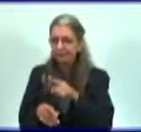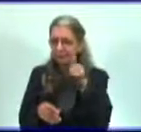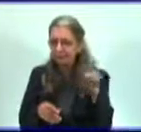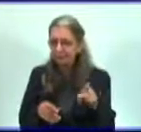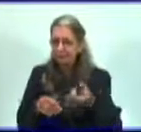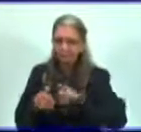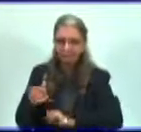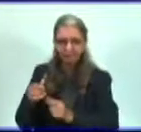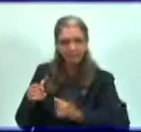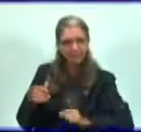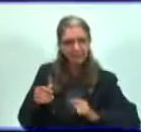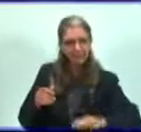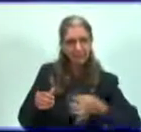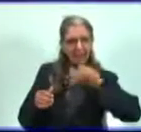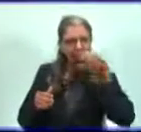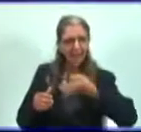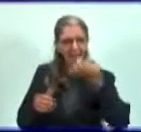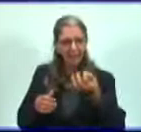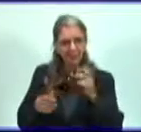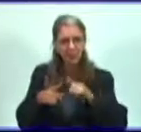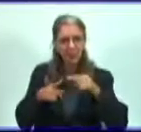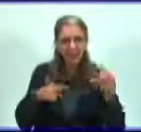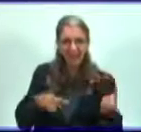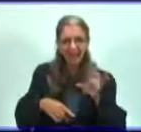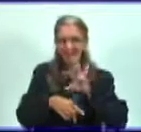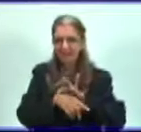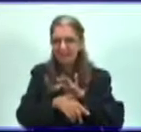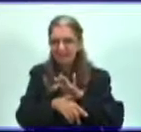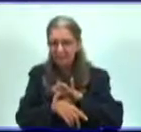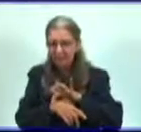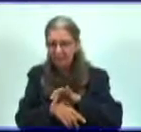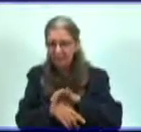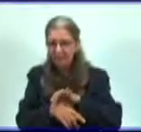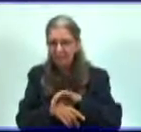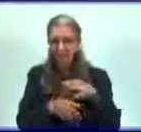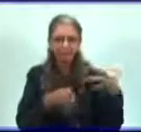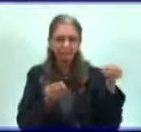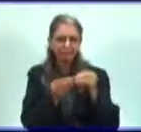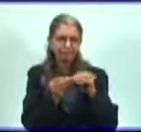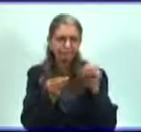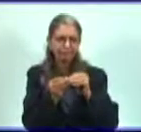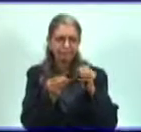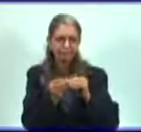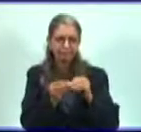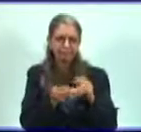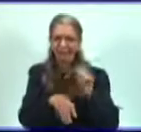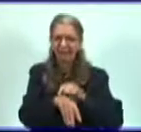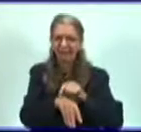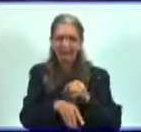explicar por qué las enfermedades virales son contagiosas. Uno segundo.